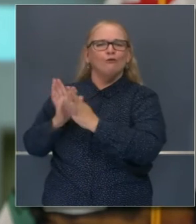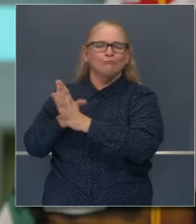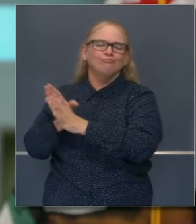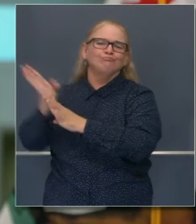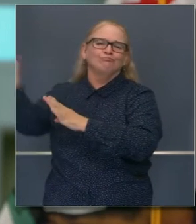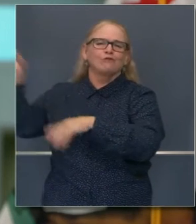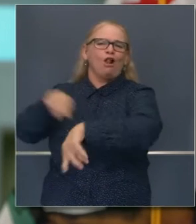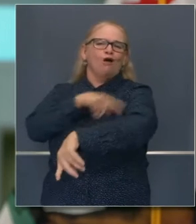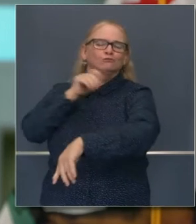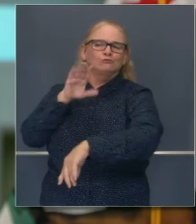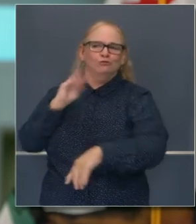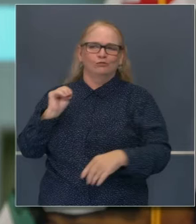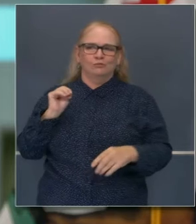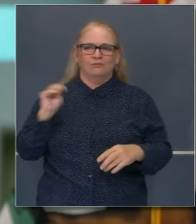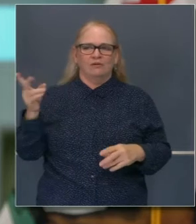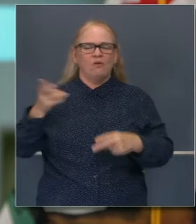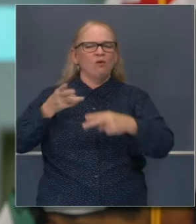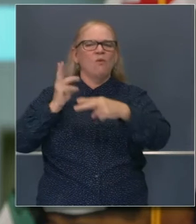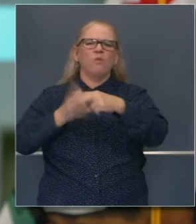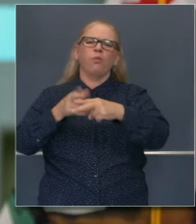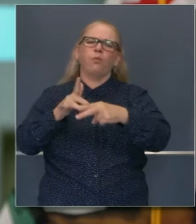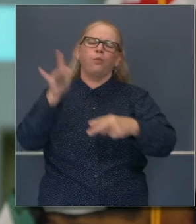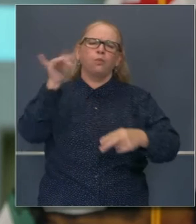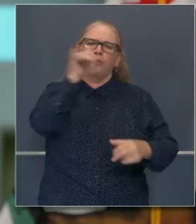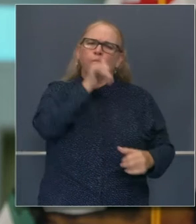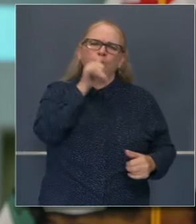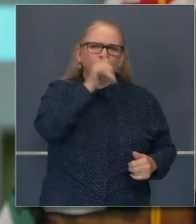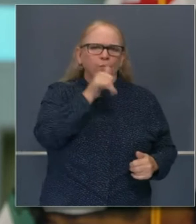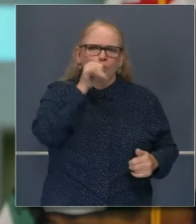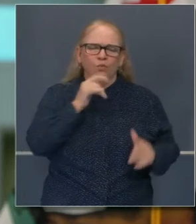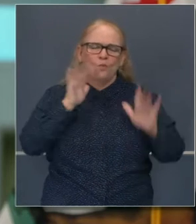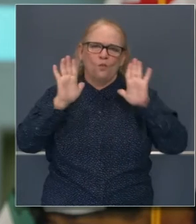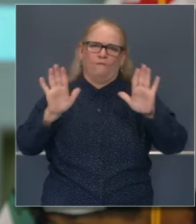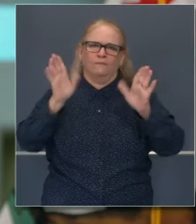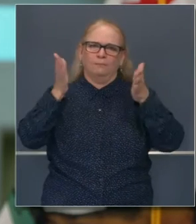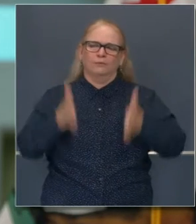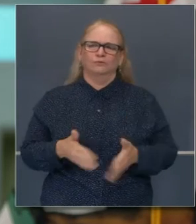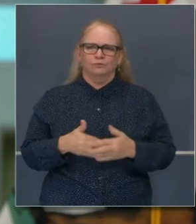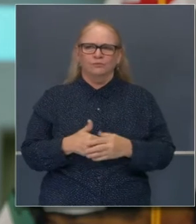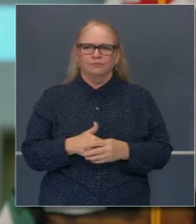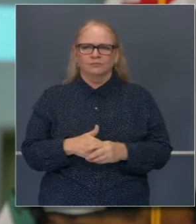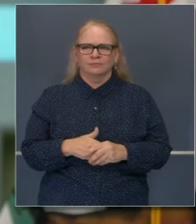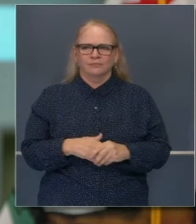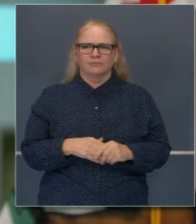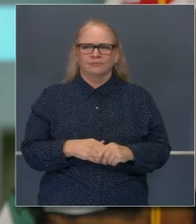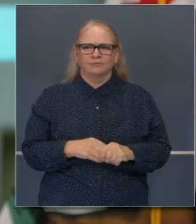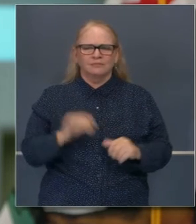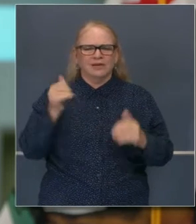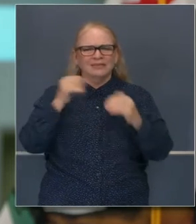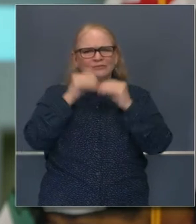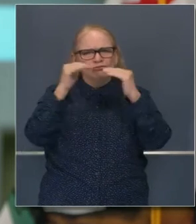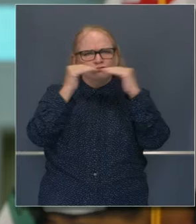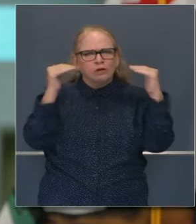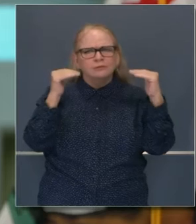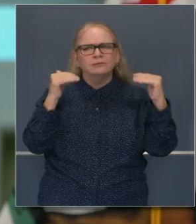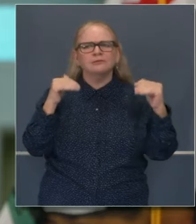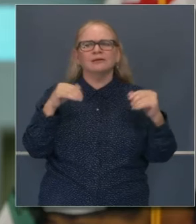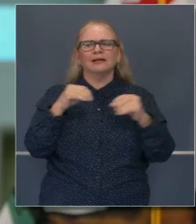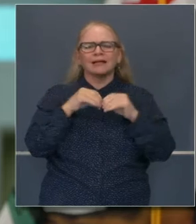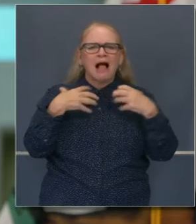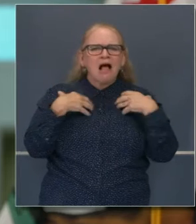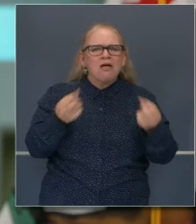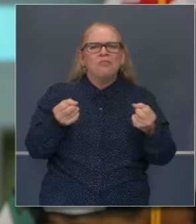Como abogado y juez, tiene una reputación intachable, como una persona fuerte, justa, un hombre de fuerza interior,